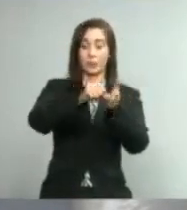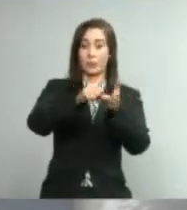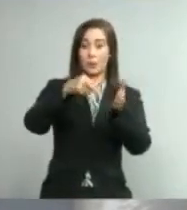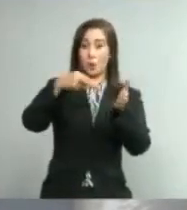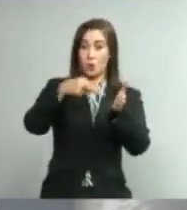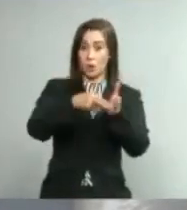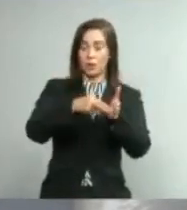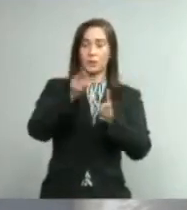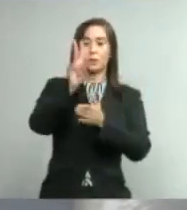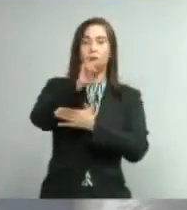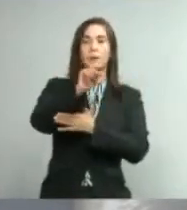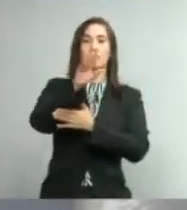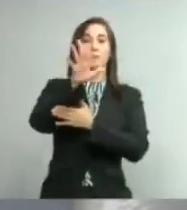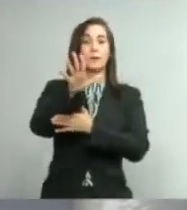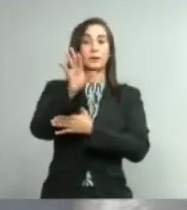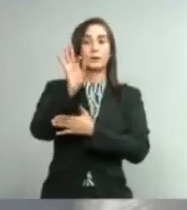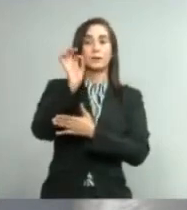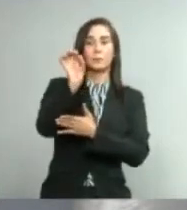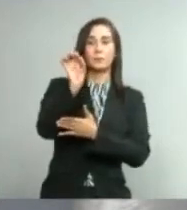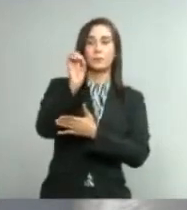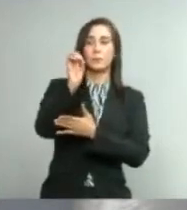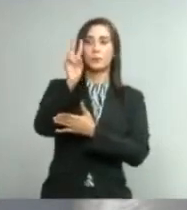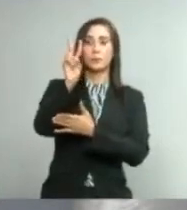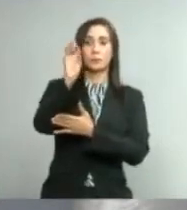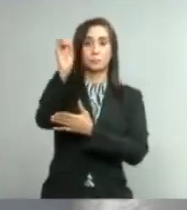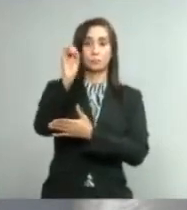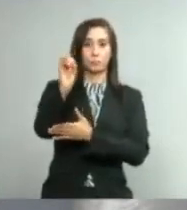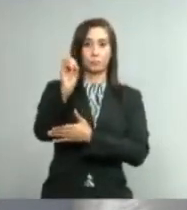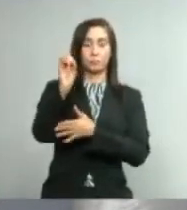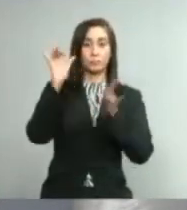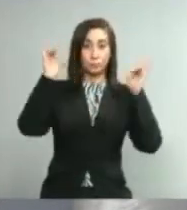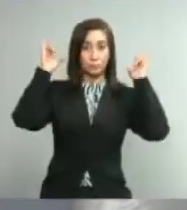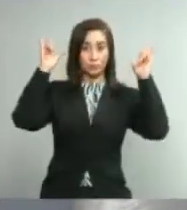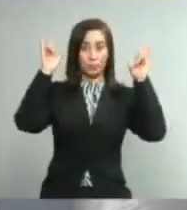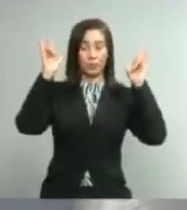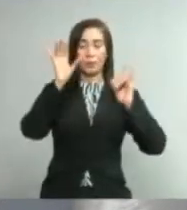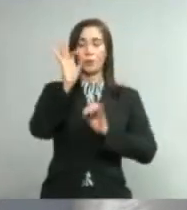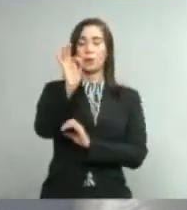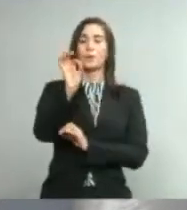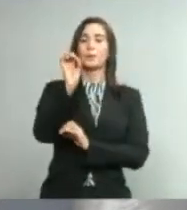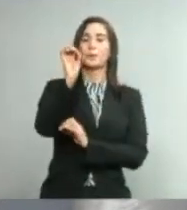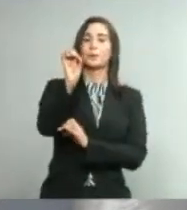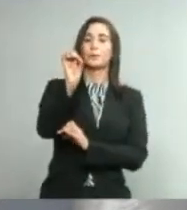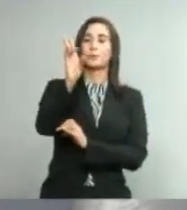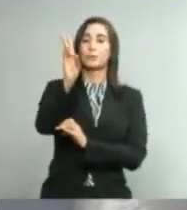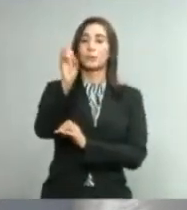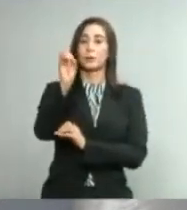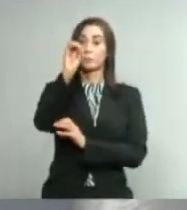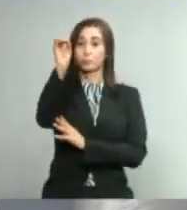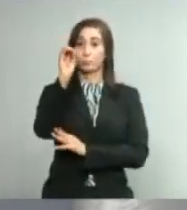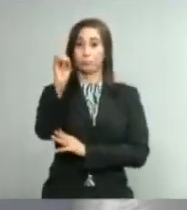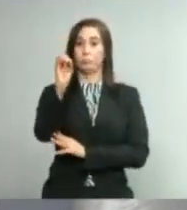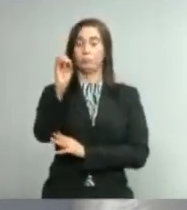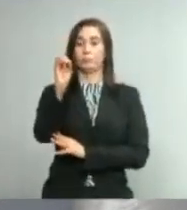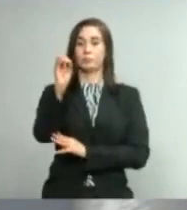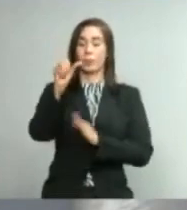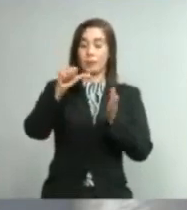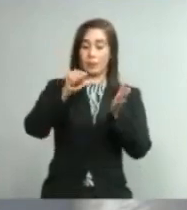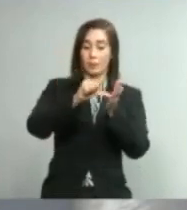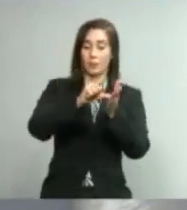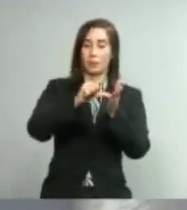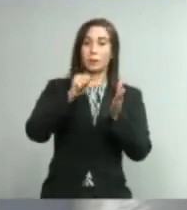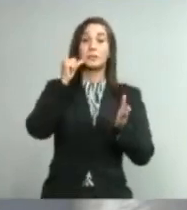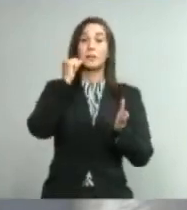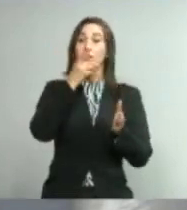Nacional 25.02%, Santiago 9.70%, Santo Domingo